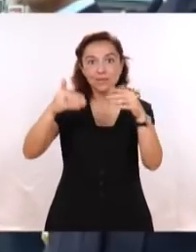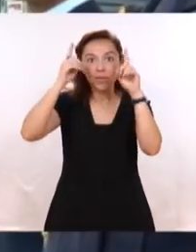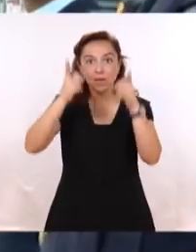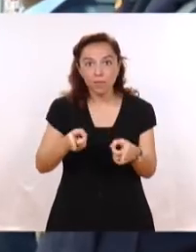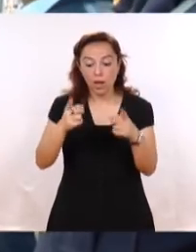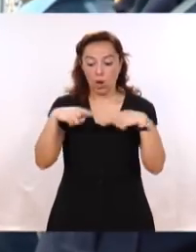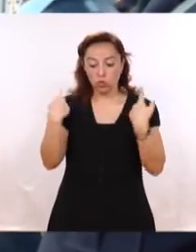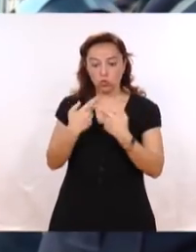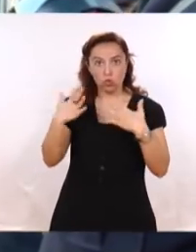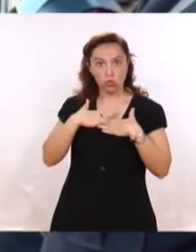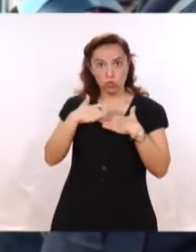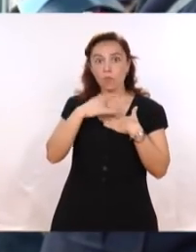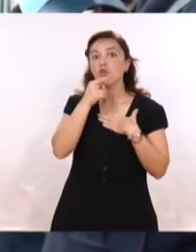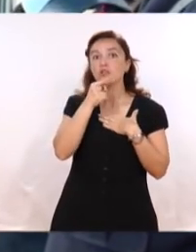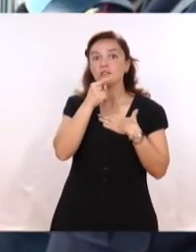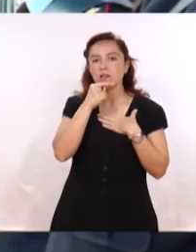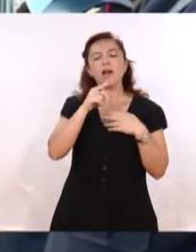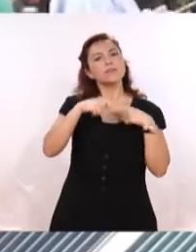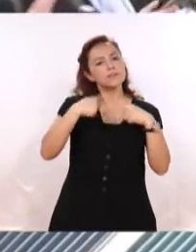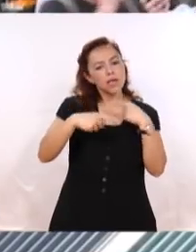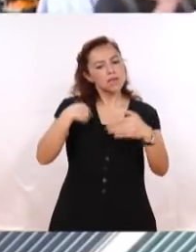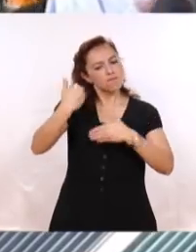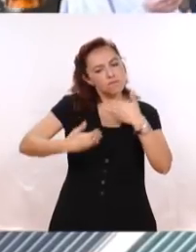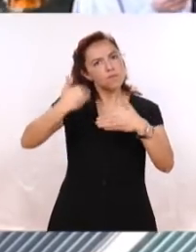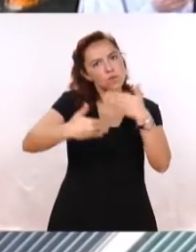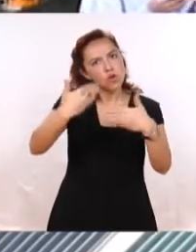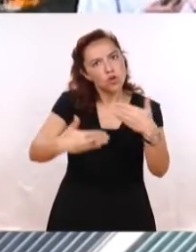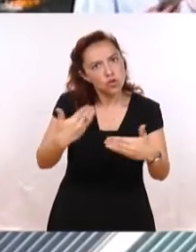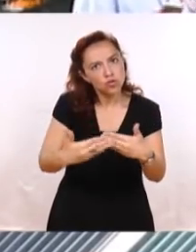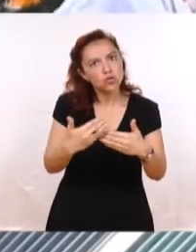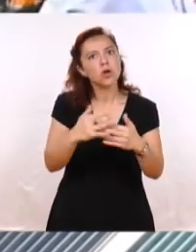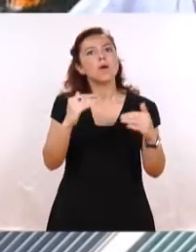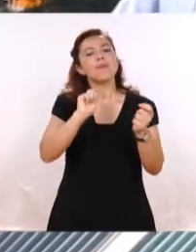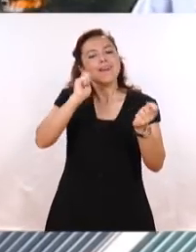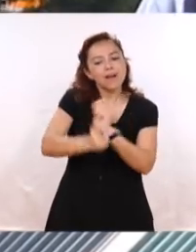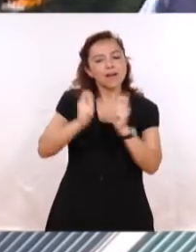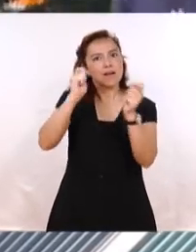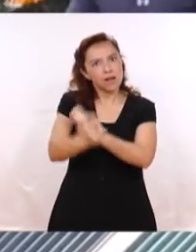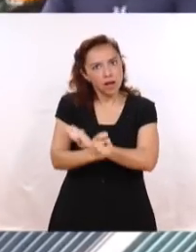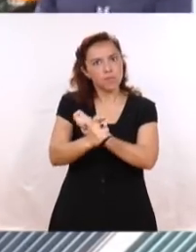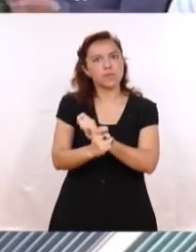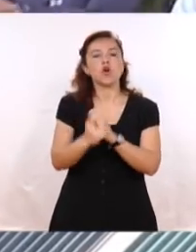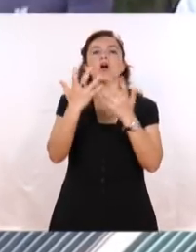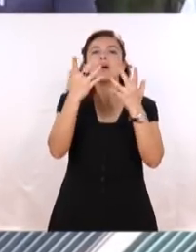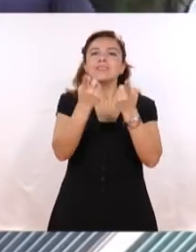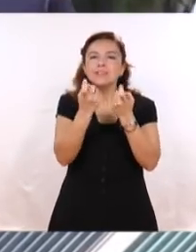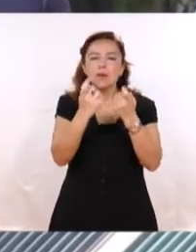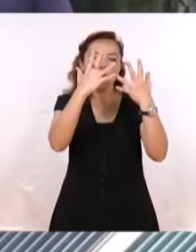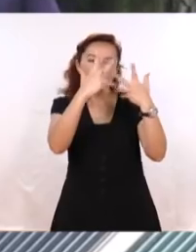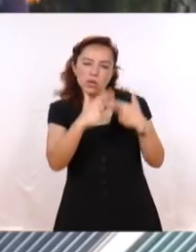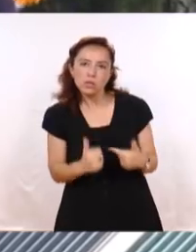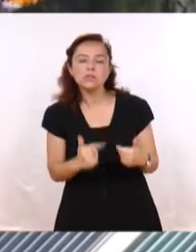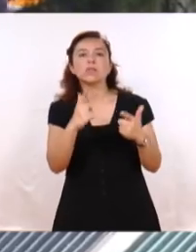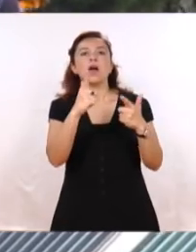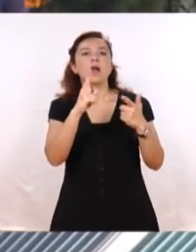por nuestra parte Vamos a dar un paso más En la línea de consolidar los cambios Vamos a coordinar cada